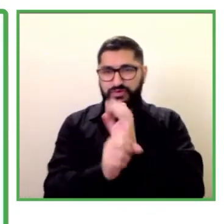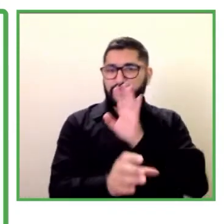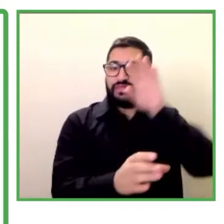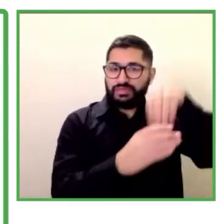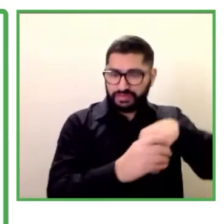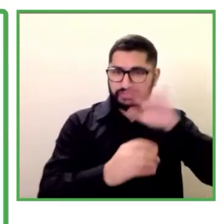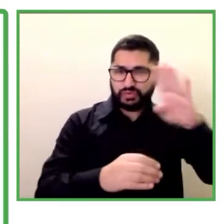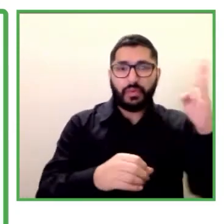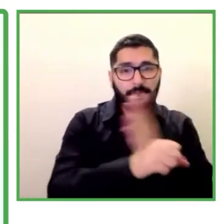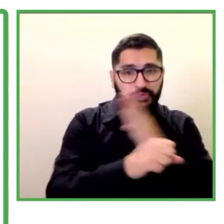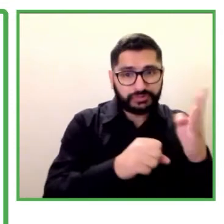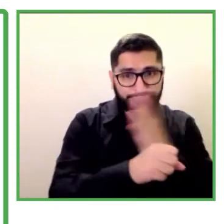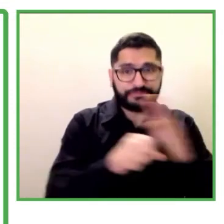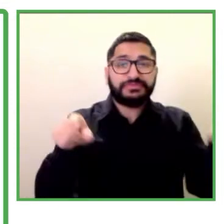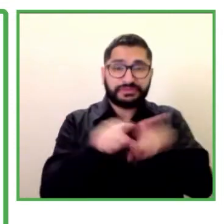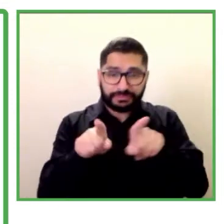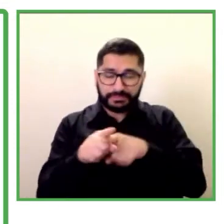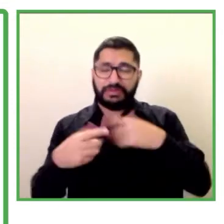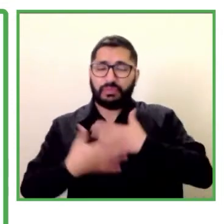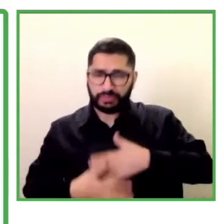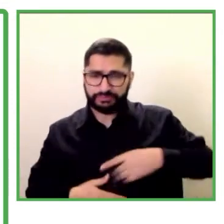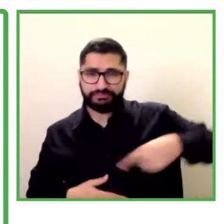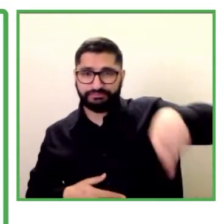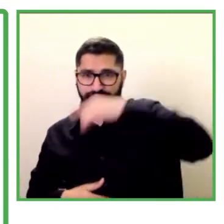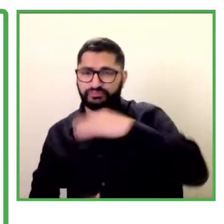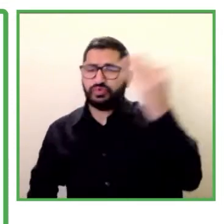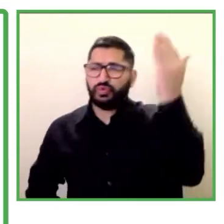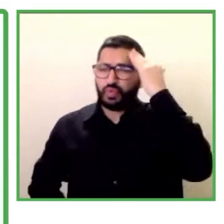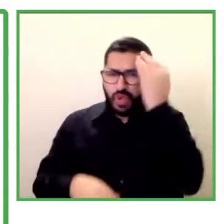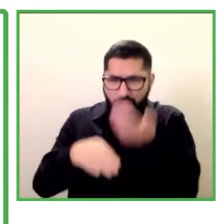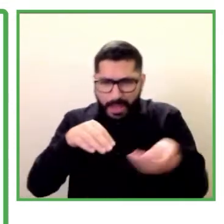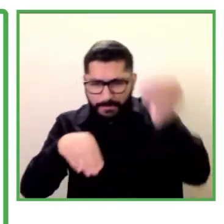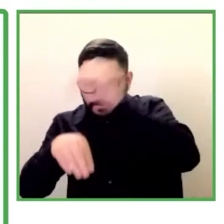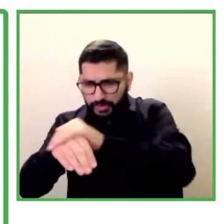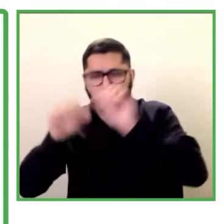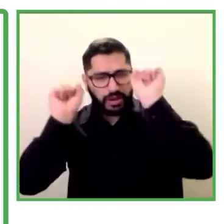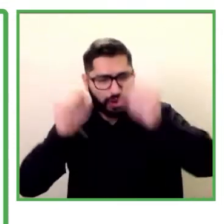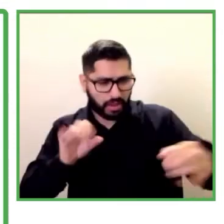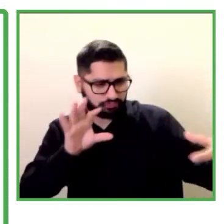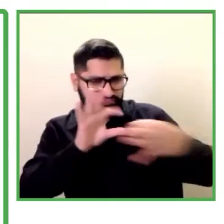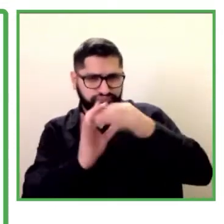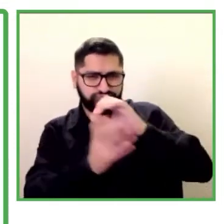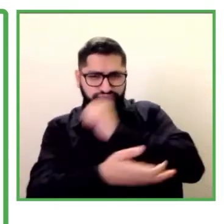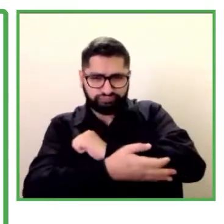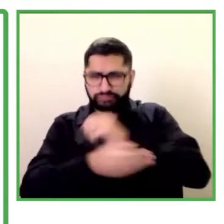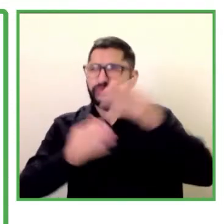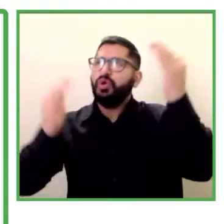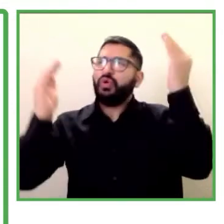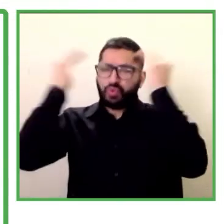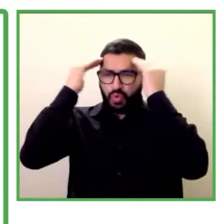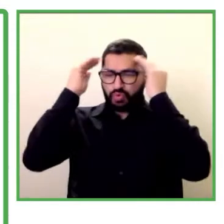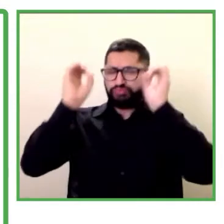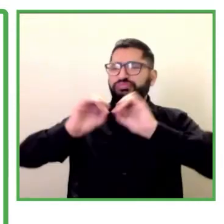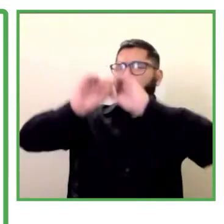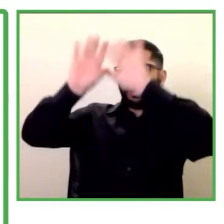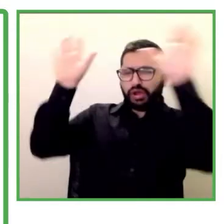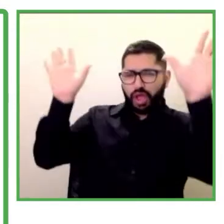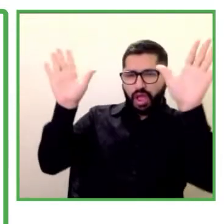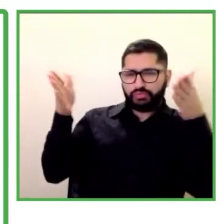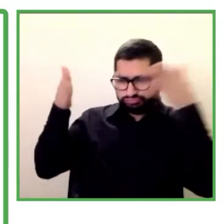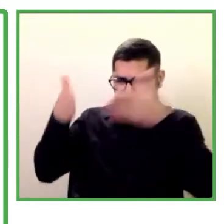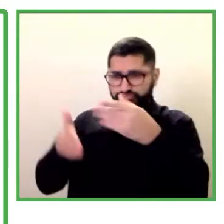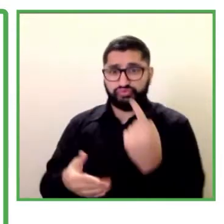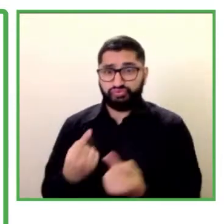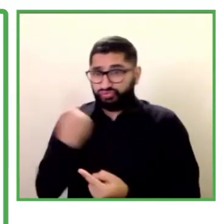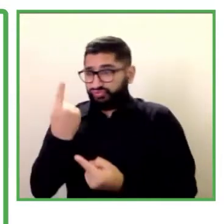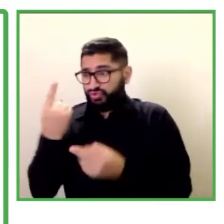en cada una de las materias porque está claro que solo y solas las empresas no podemos en este sentido como red hemos